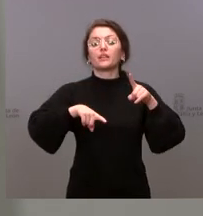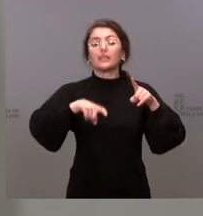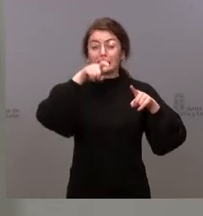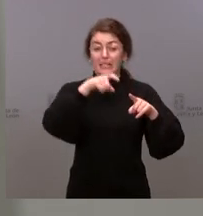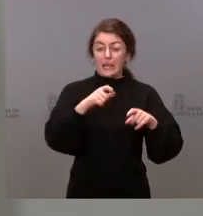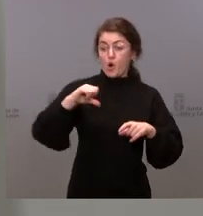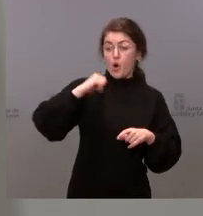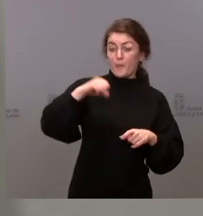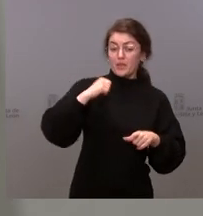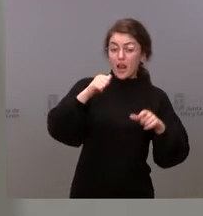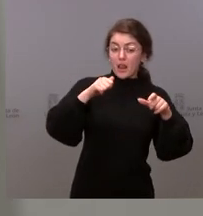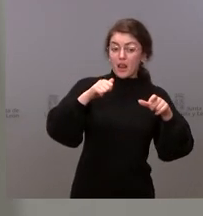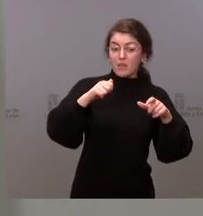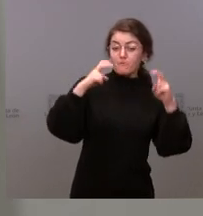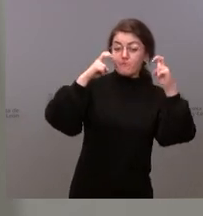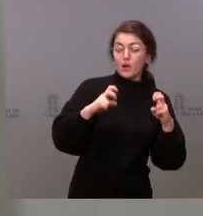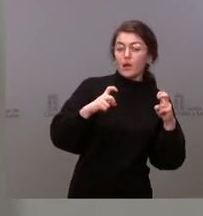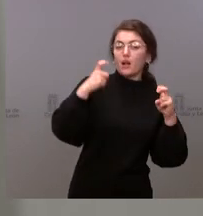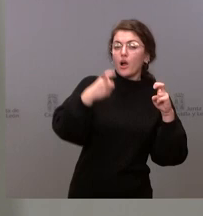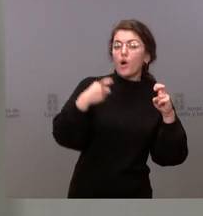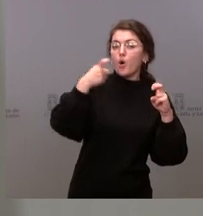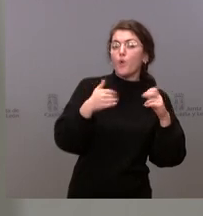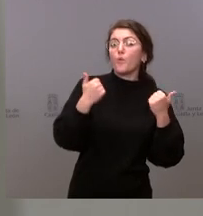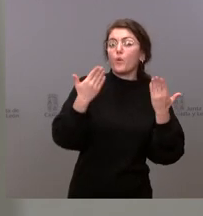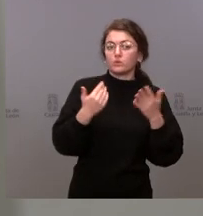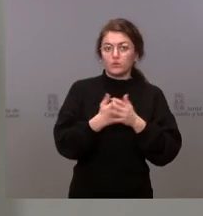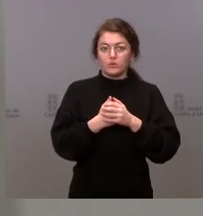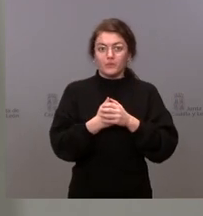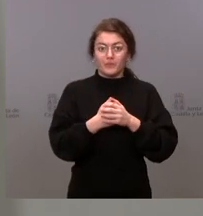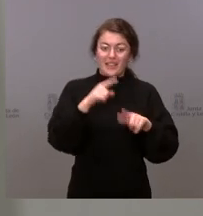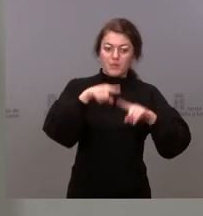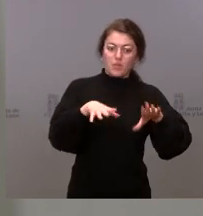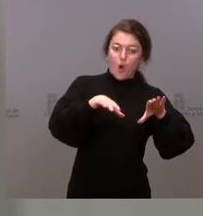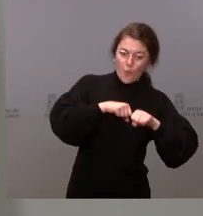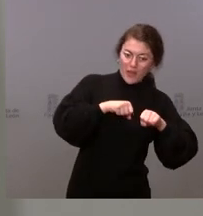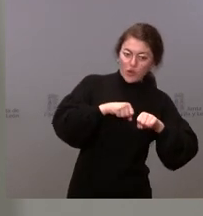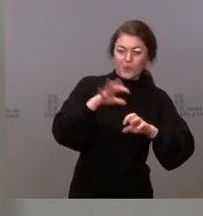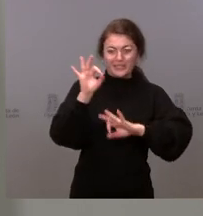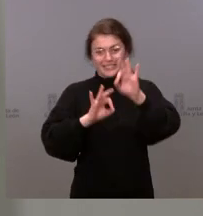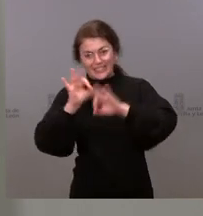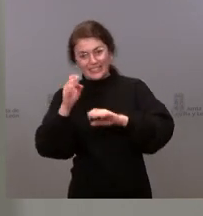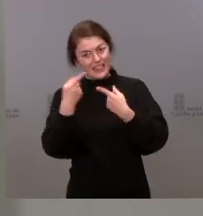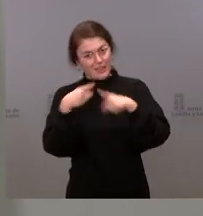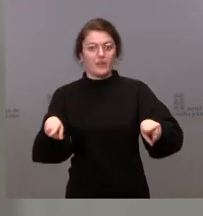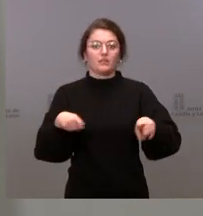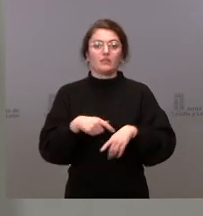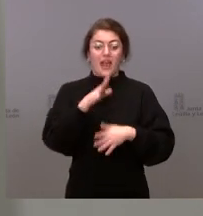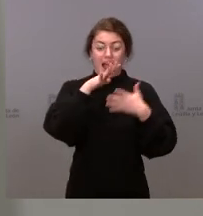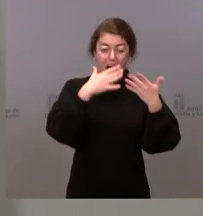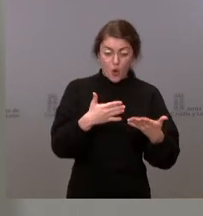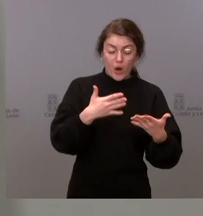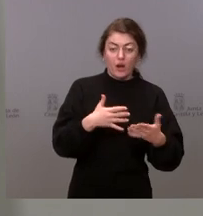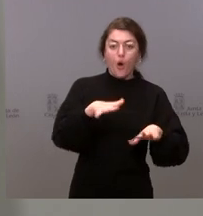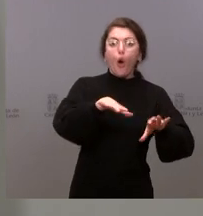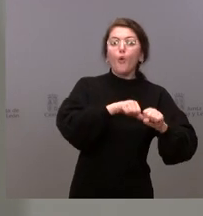hay más o menos ocupación. Una cosa es la ocupación y otra cosa son las tasas de hospitalización. En este momento la ocupación nos permite